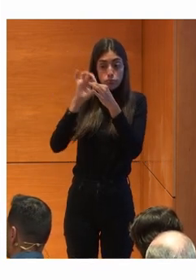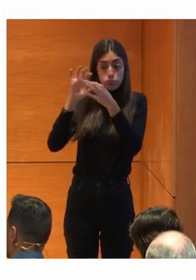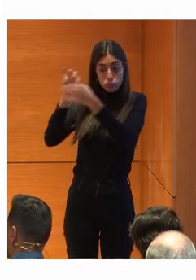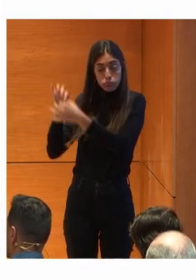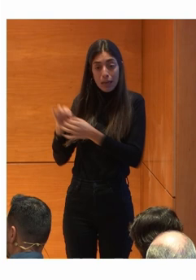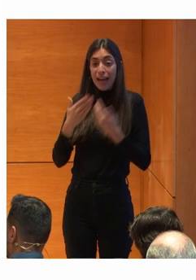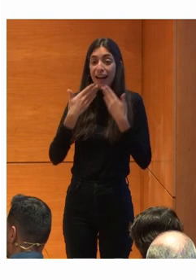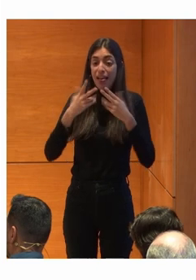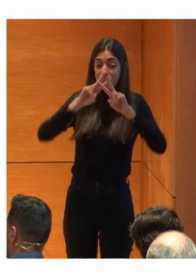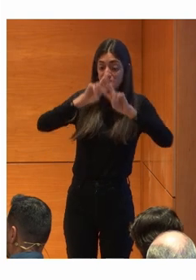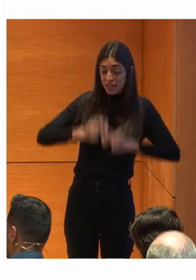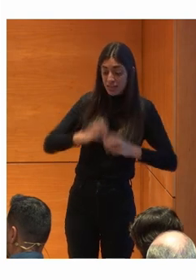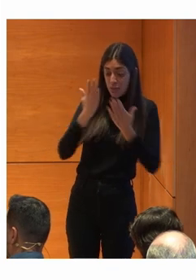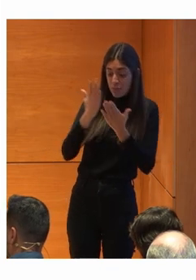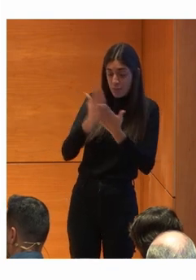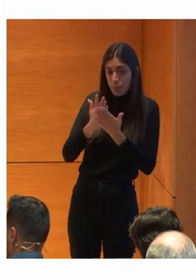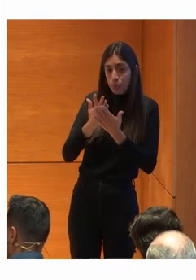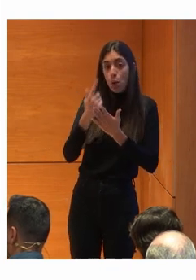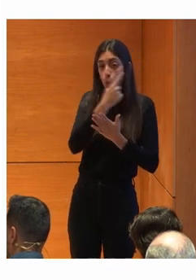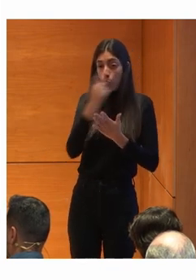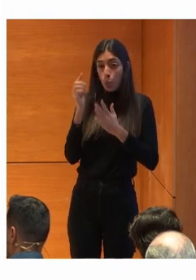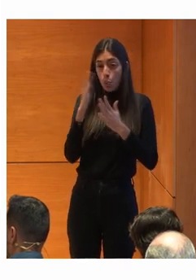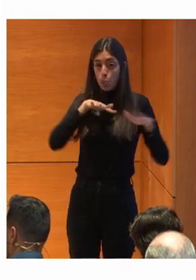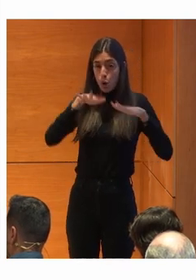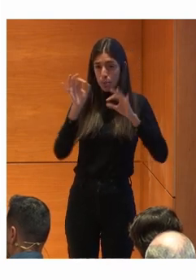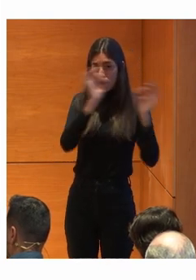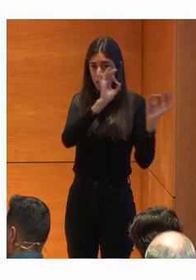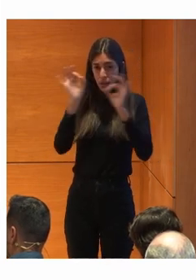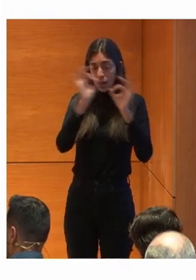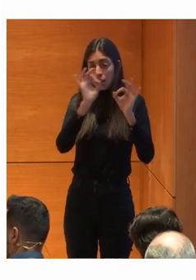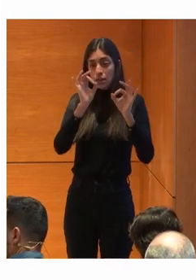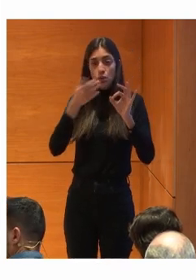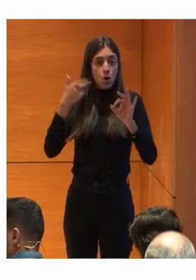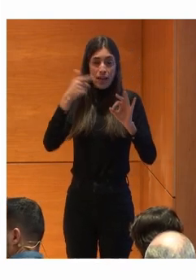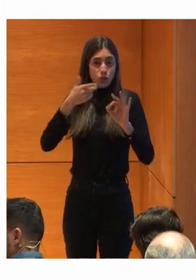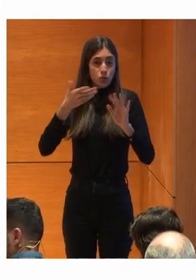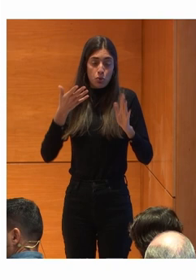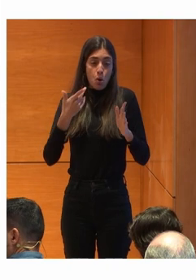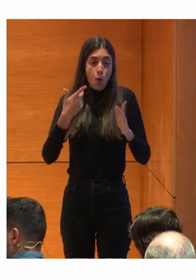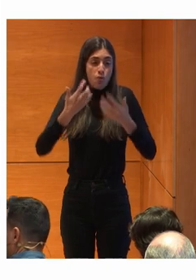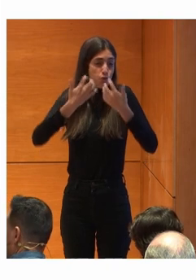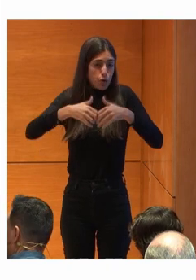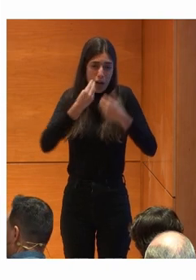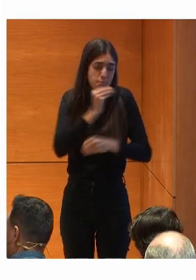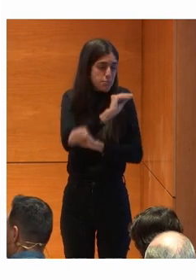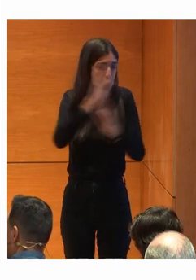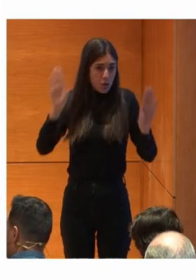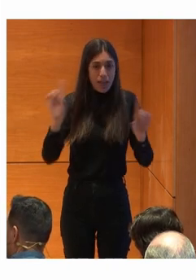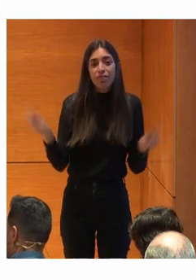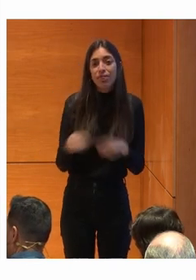Y por investigación Los movimientos oculares Son los que mejor Se preservan Independientemente De la lesión neurológica Que